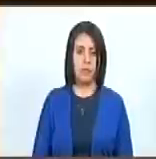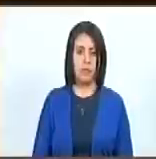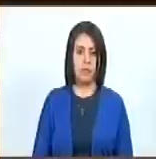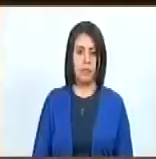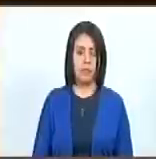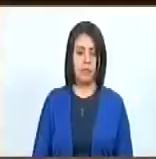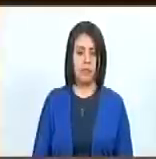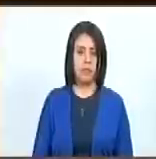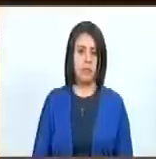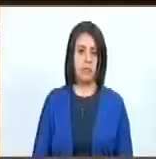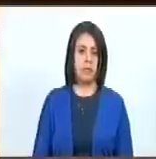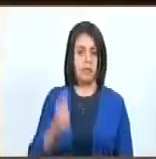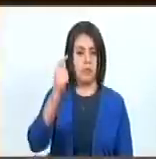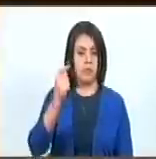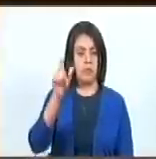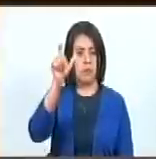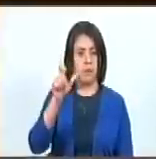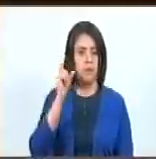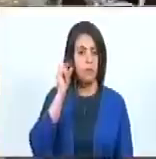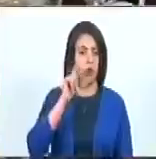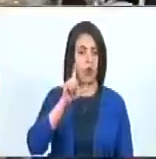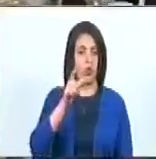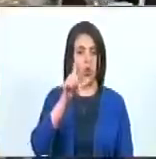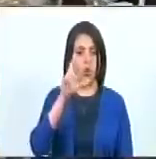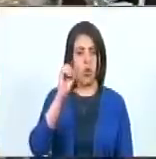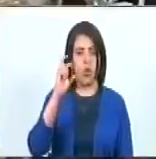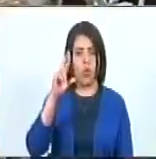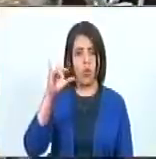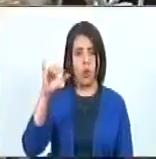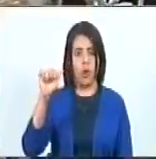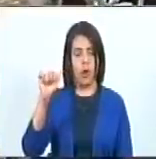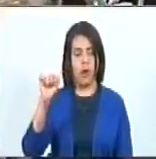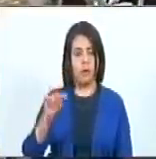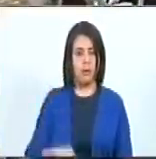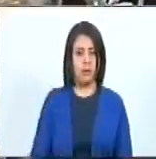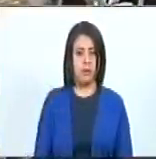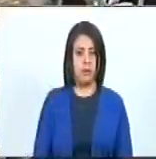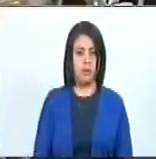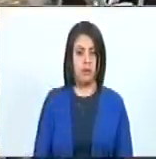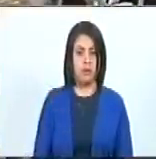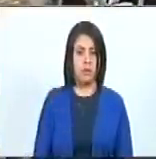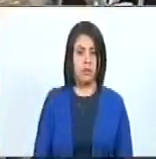Dejo en el derecho de palabra a la diputada Gloria Castillo. Gracias.